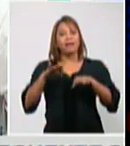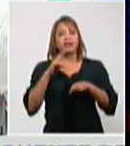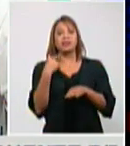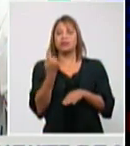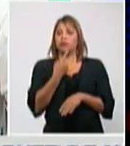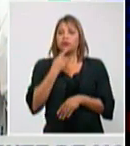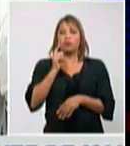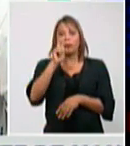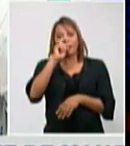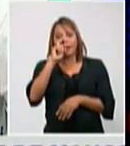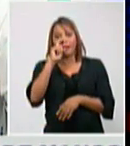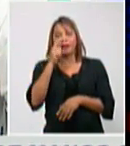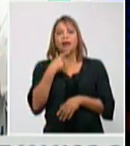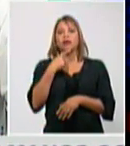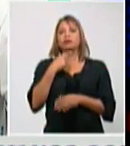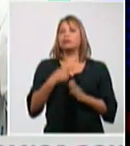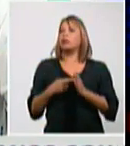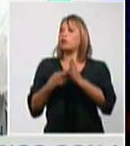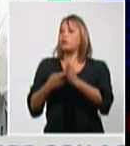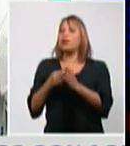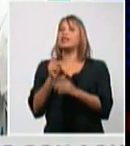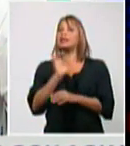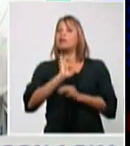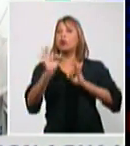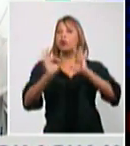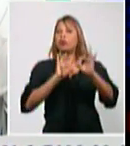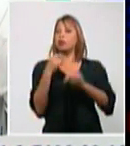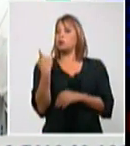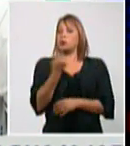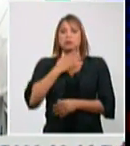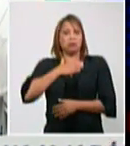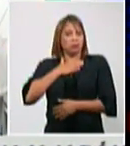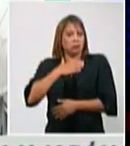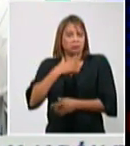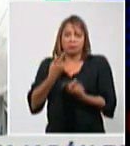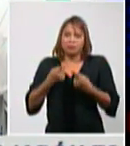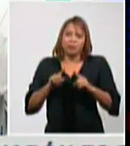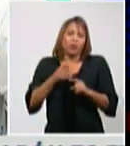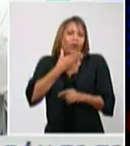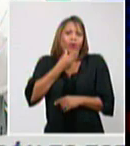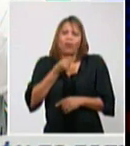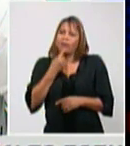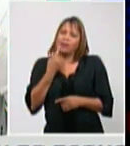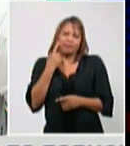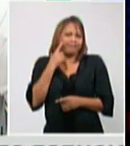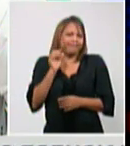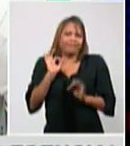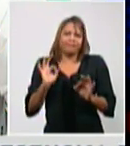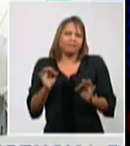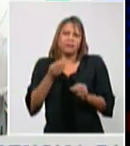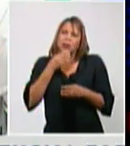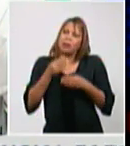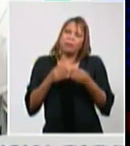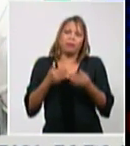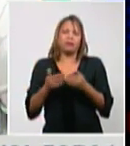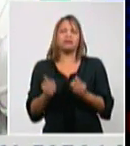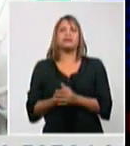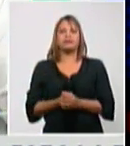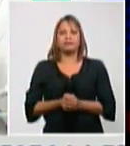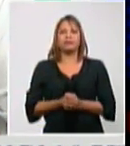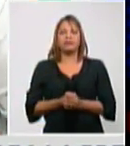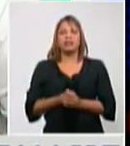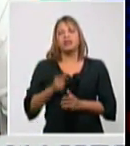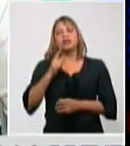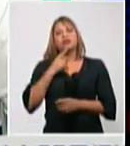los tenemos que proteger nosotros. Ellos no pueden, estamos hablando de los más chiquitos. Y hago esta acoto esta